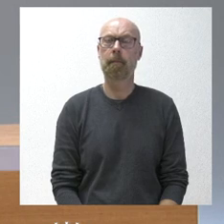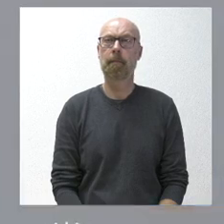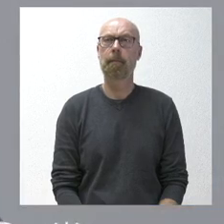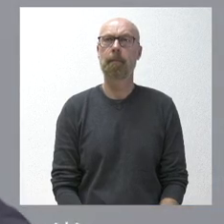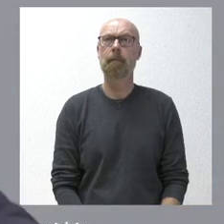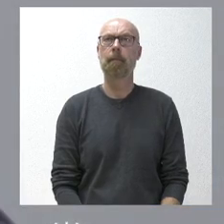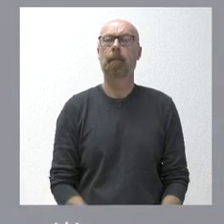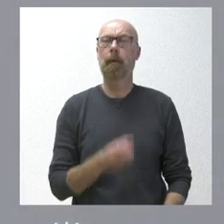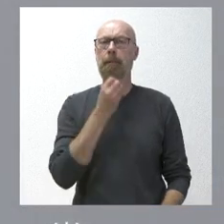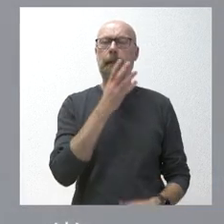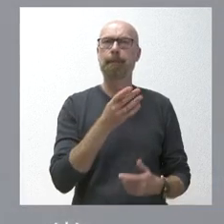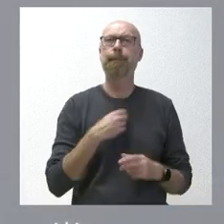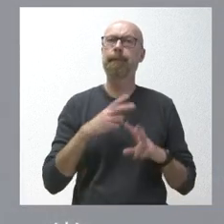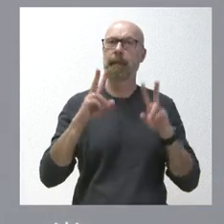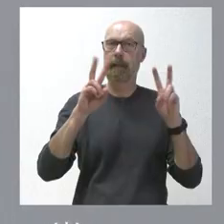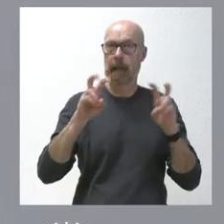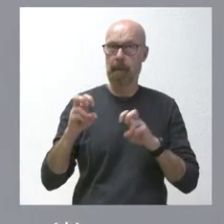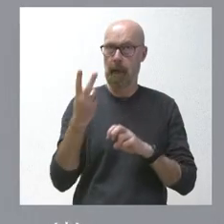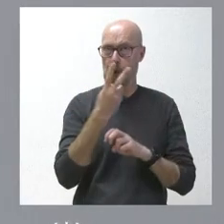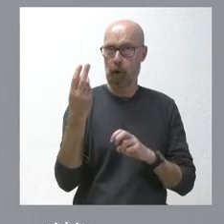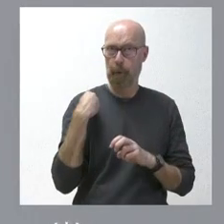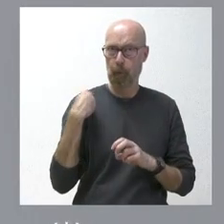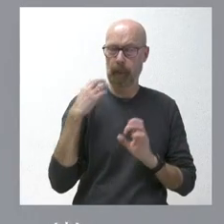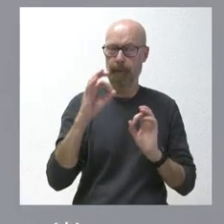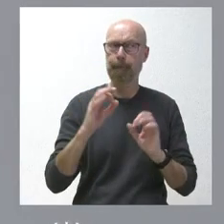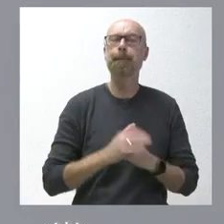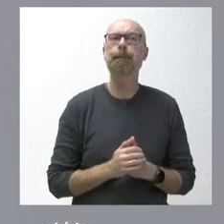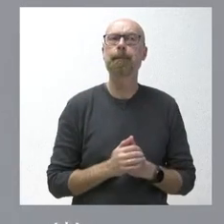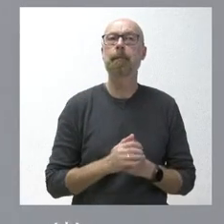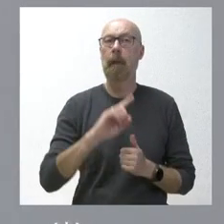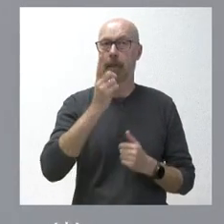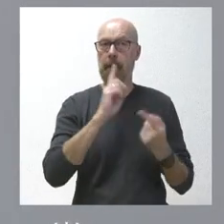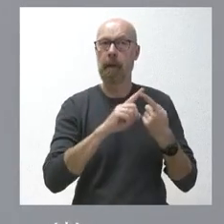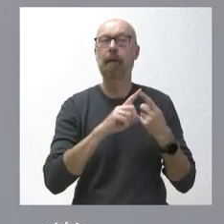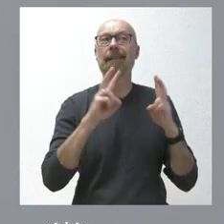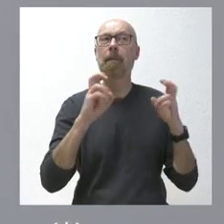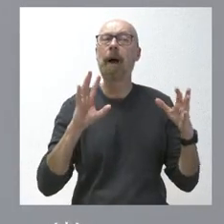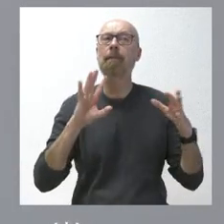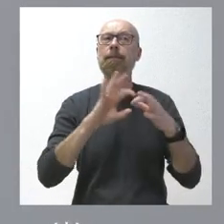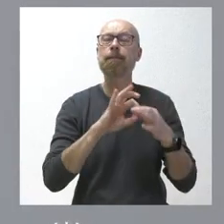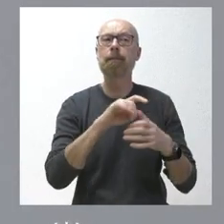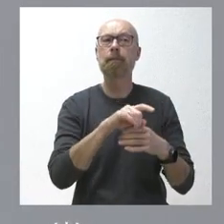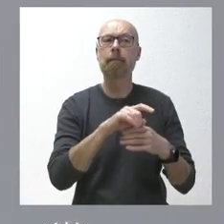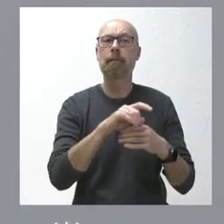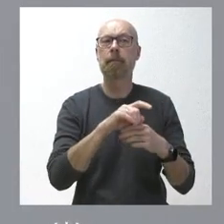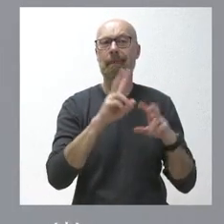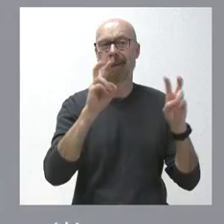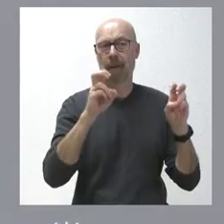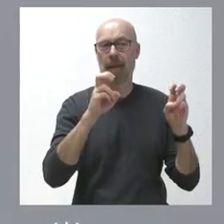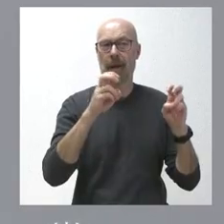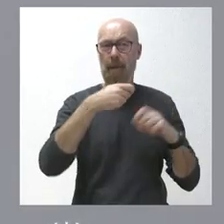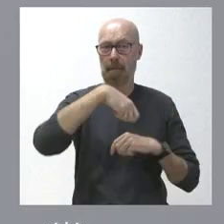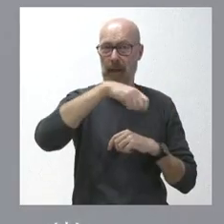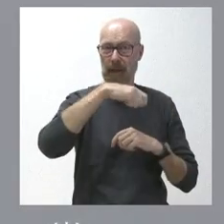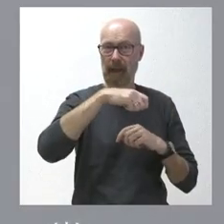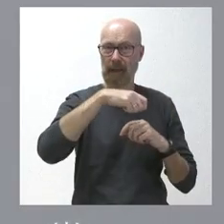Pues bien, en relación con las dos cuestiones que usted plantea, la primera de ellas es la relativa a los asuntos que el presidente llevará